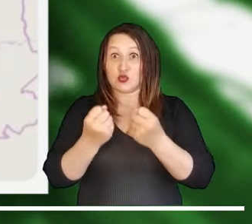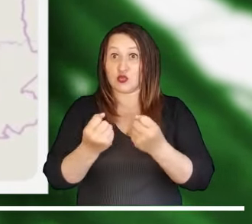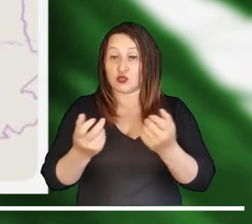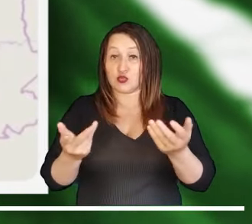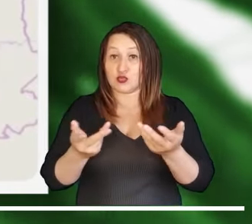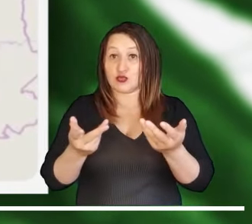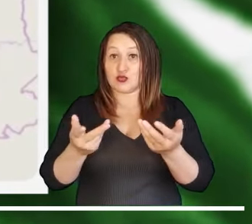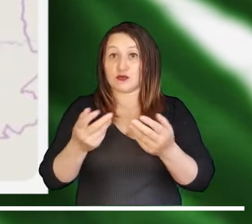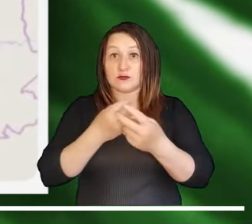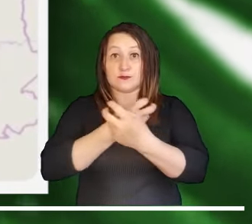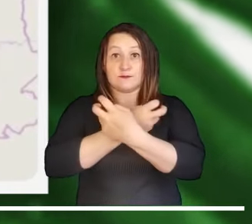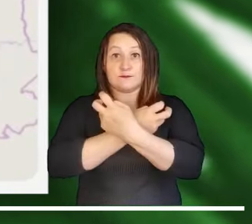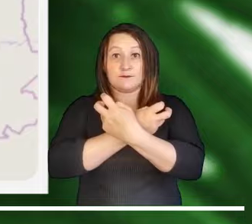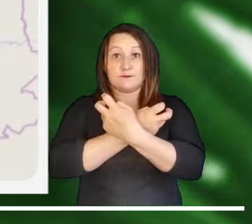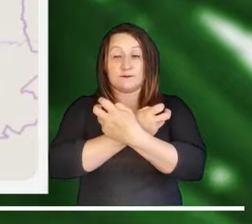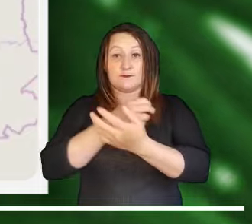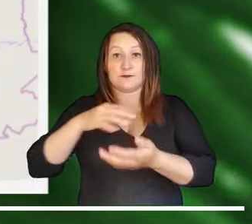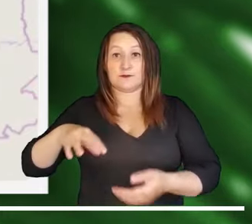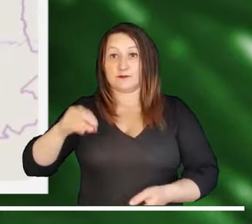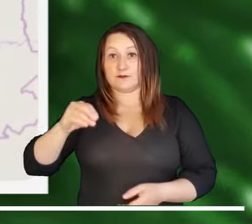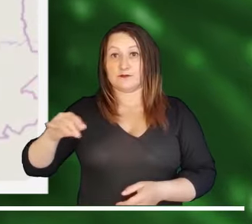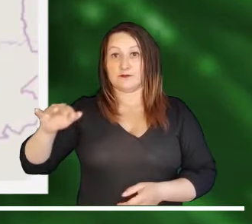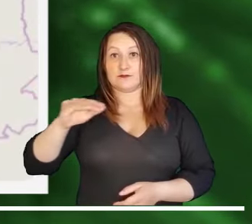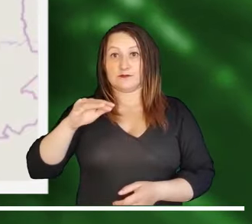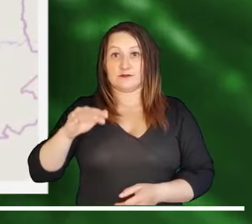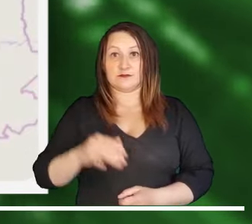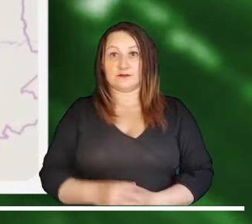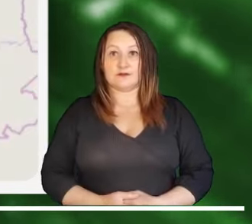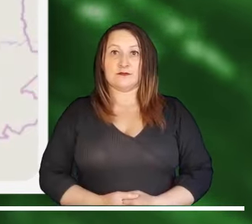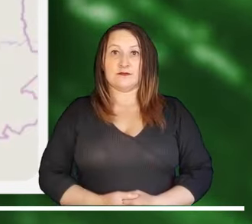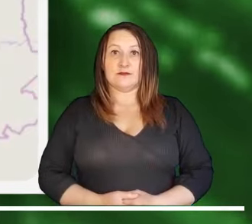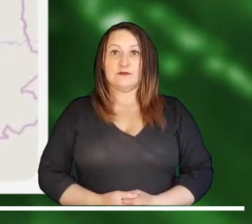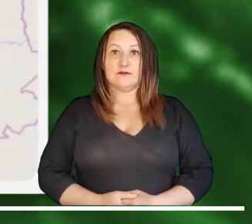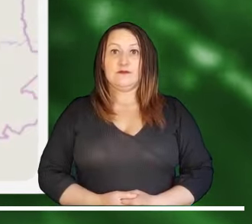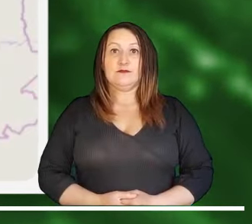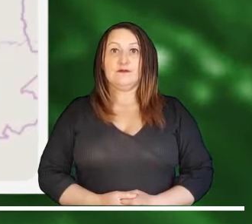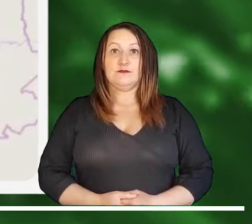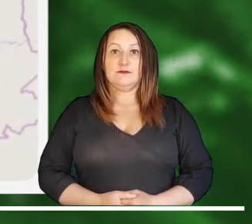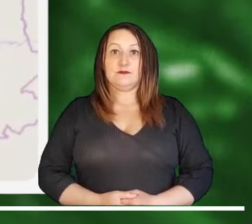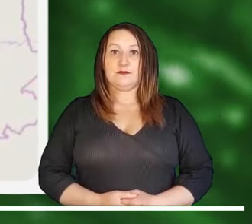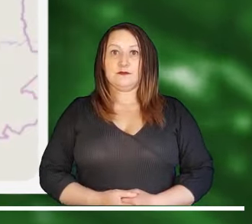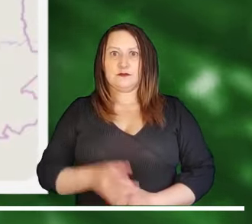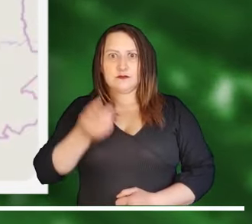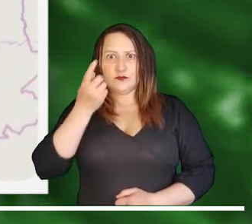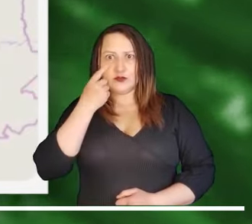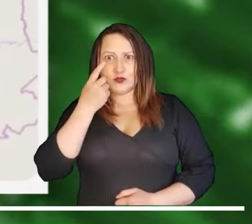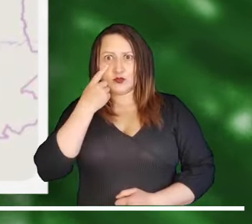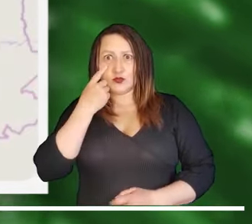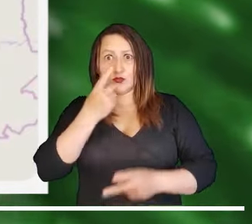La probabilidad de incendios se mantendrá alta en Huila y Magdalena.